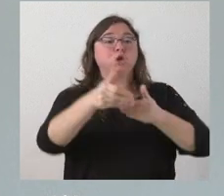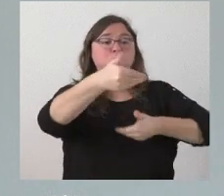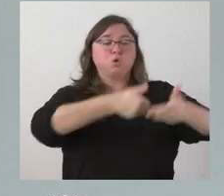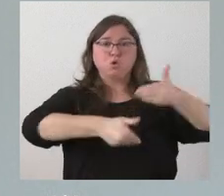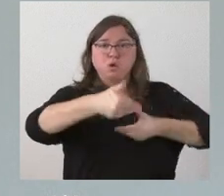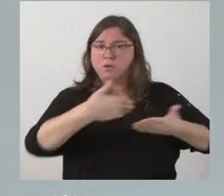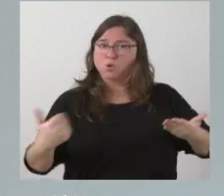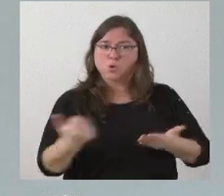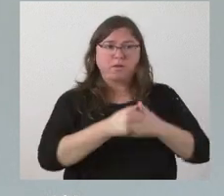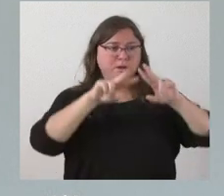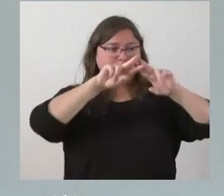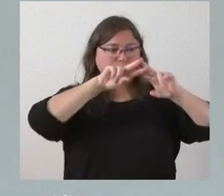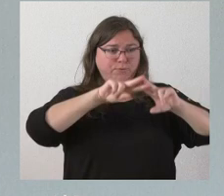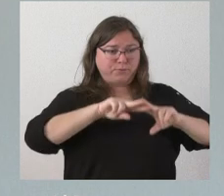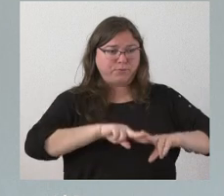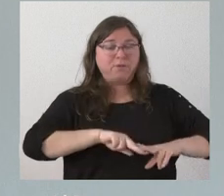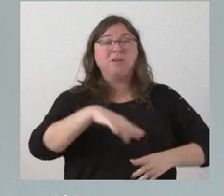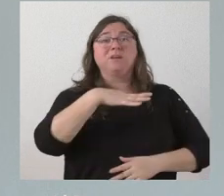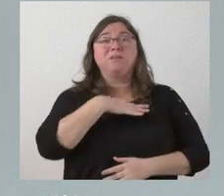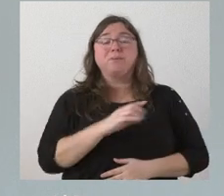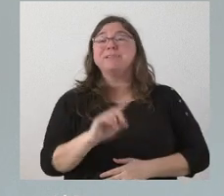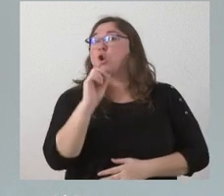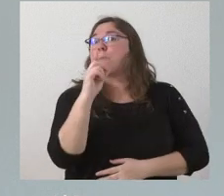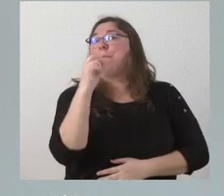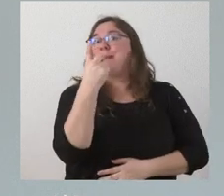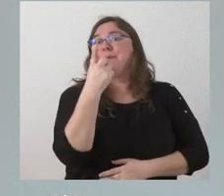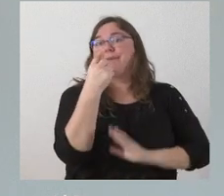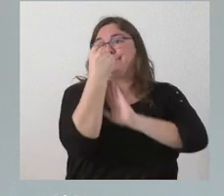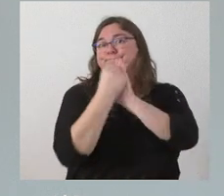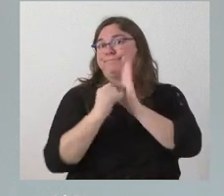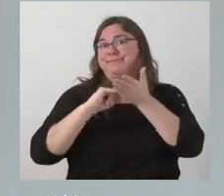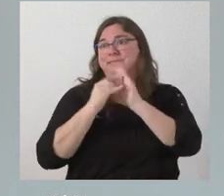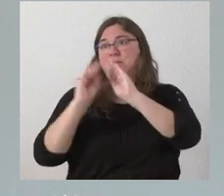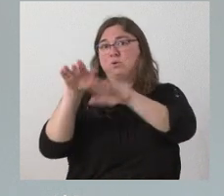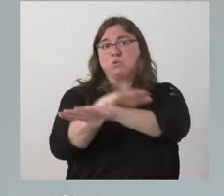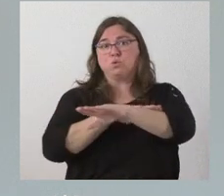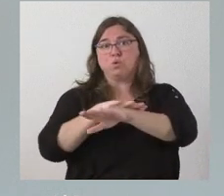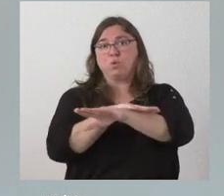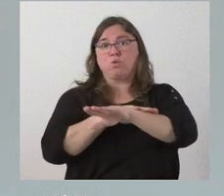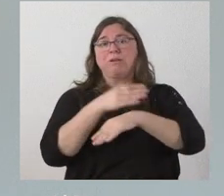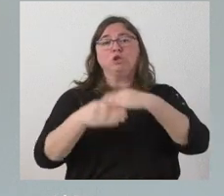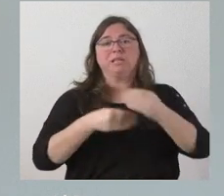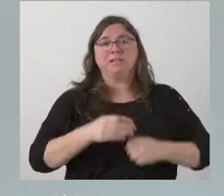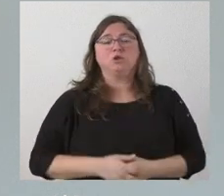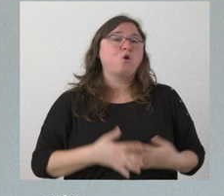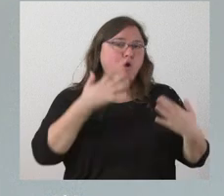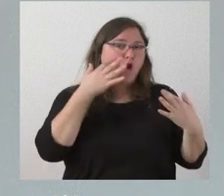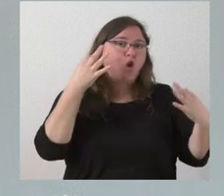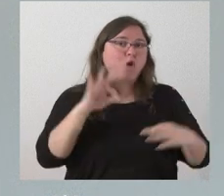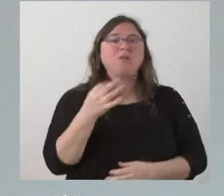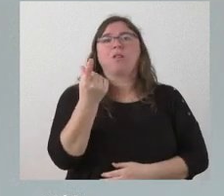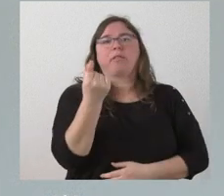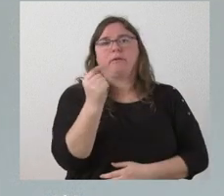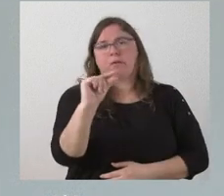lo que se ha visto es que solo se pueden dar a las primeras de acuerdo con los créditos y el sistema que estableció el gobierno que es lo que se ha hecho lógicamente el dinero era muy